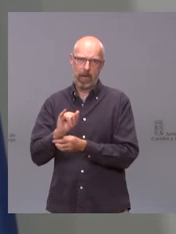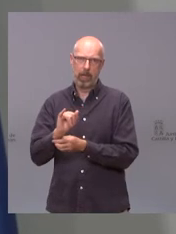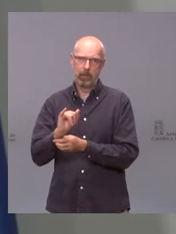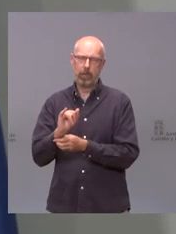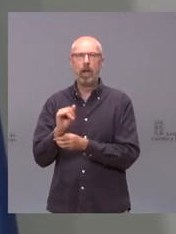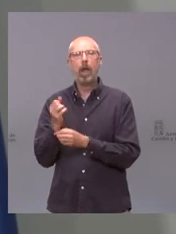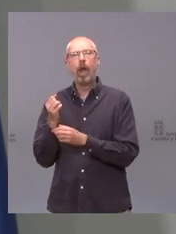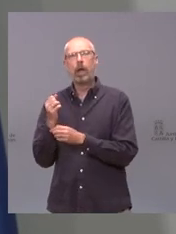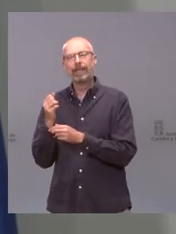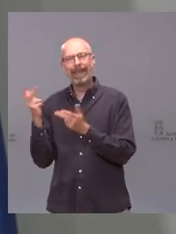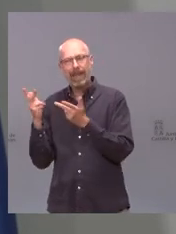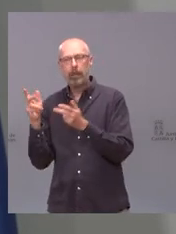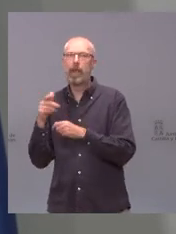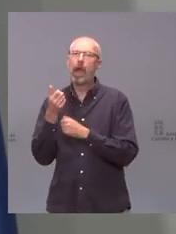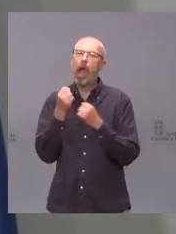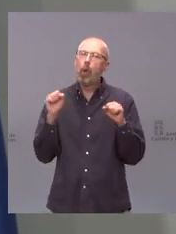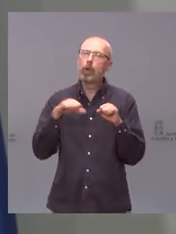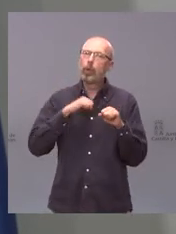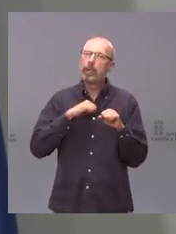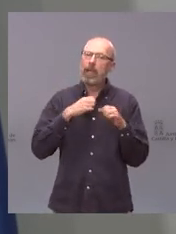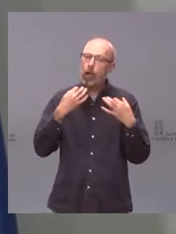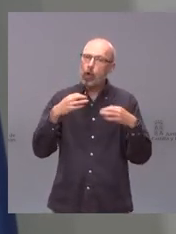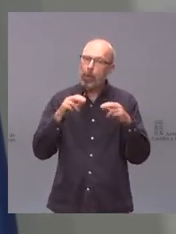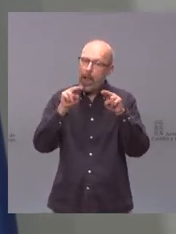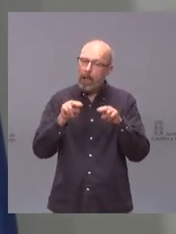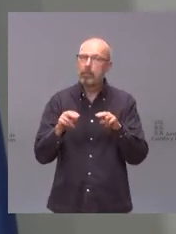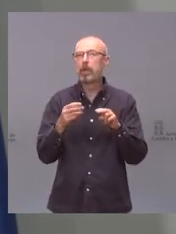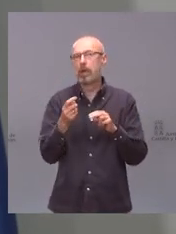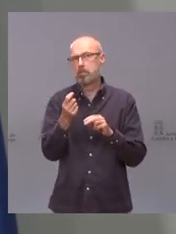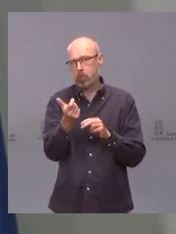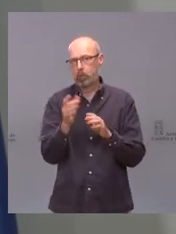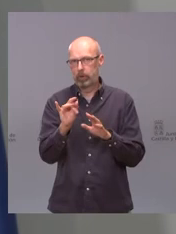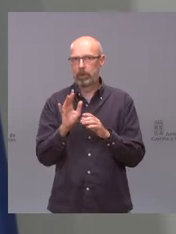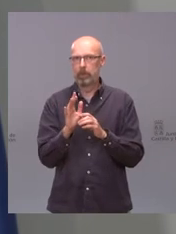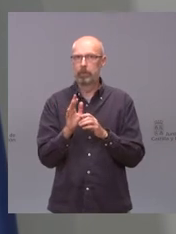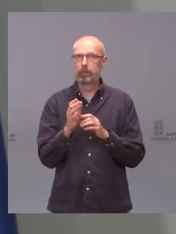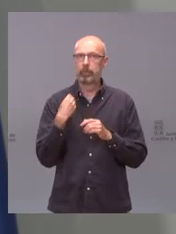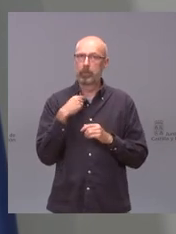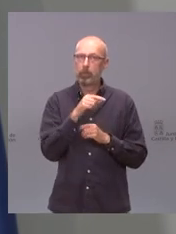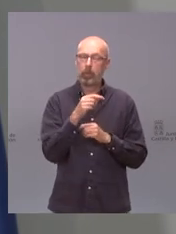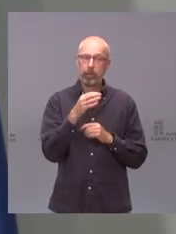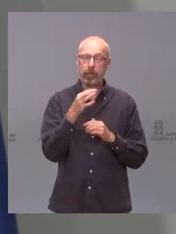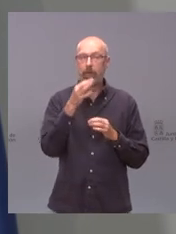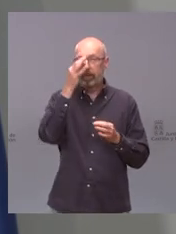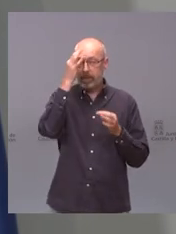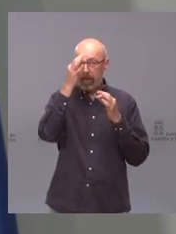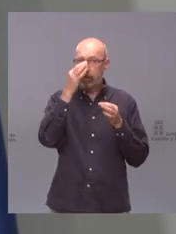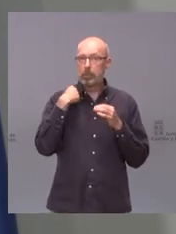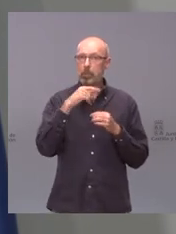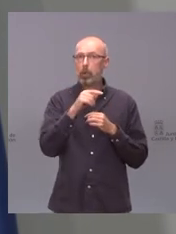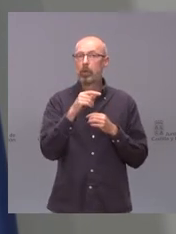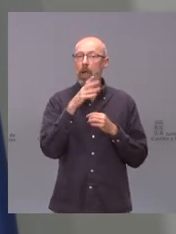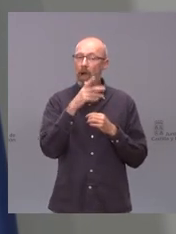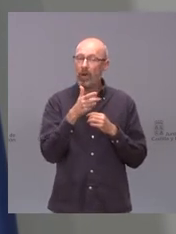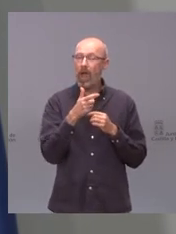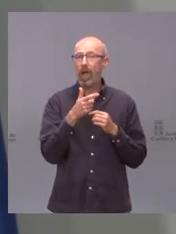en planta baja y sobre todo que el crecimiento aunque los indicadores de incidencia son moderados el crecimiento está superando con